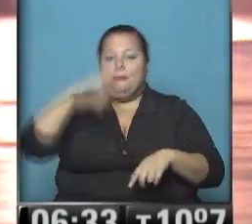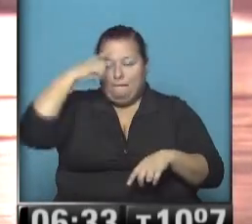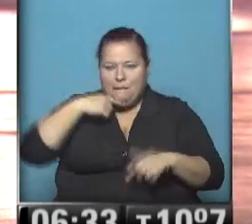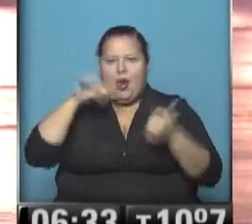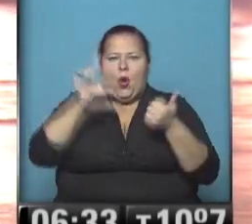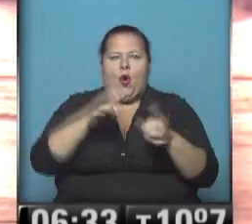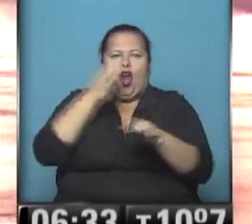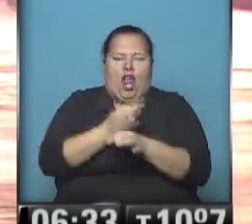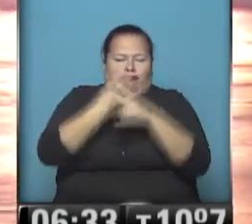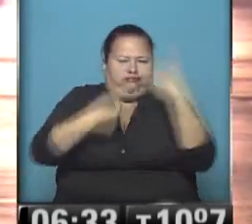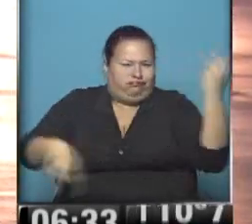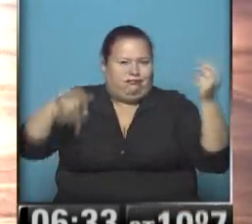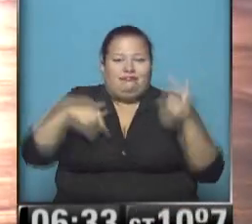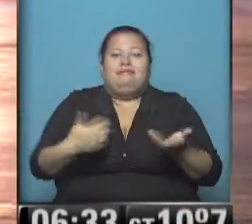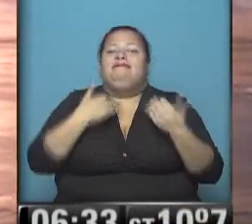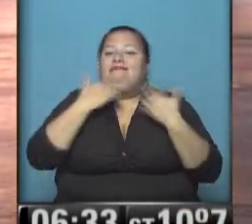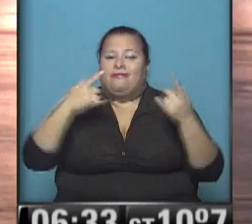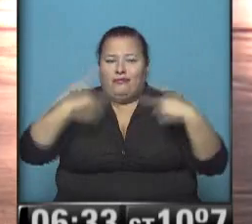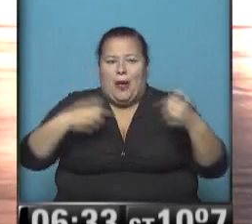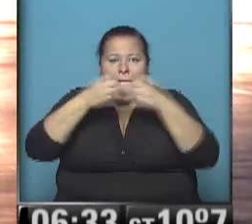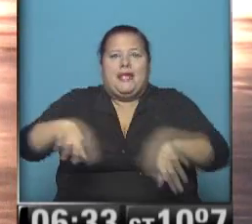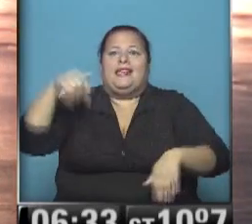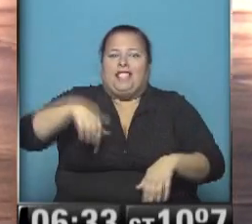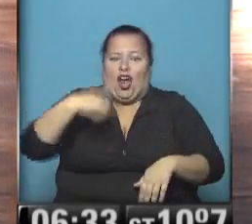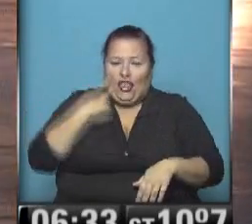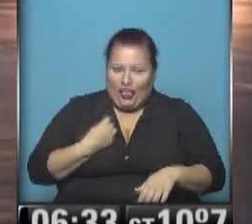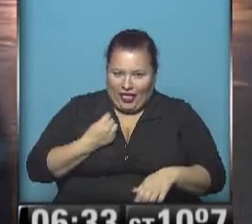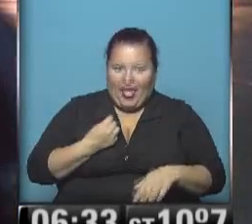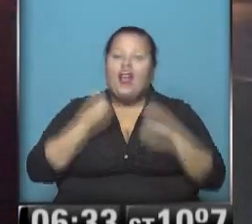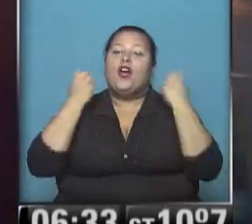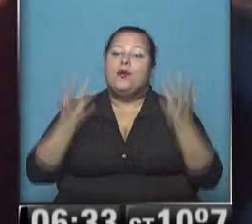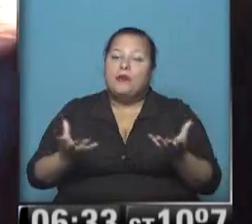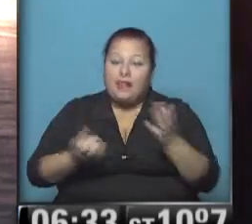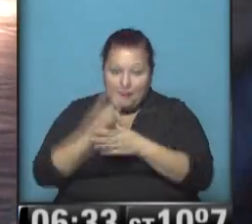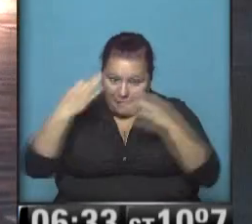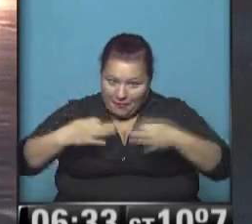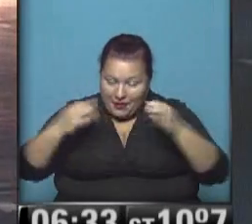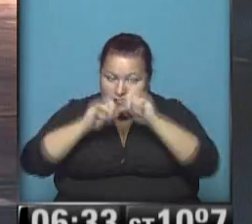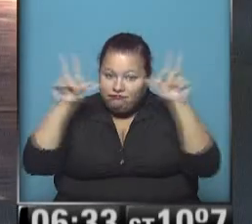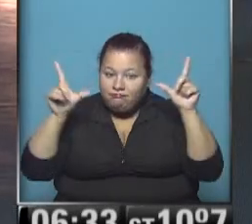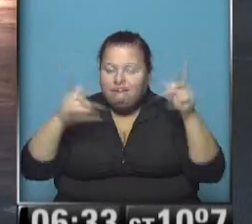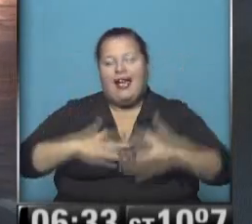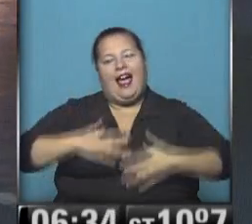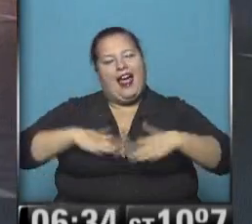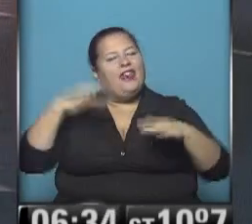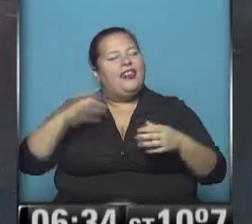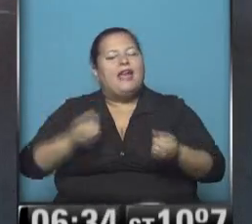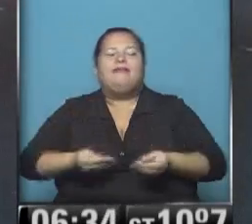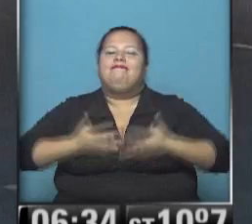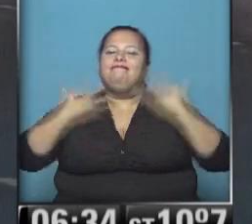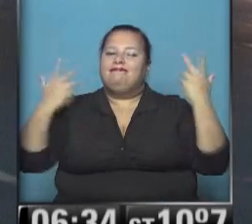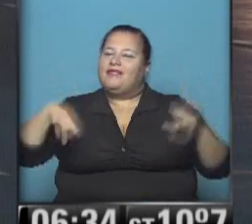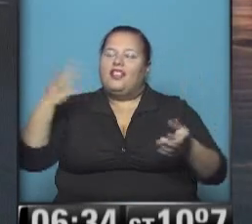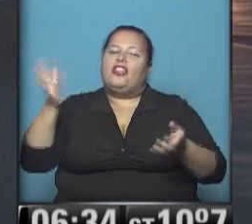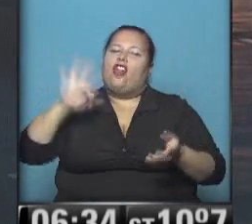semana, las clases mira vos, sin saberlo, todo lo que comenzamos en este día ¿cómo estás? ¿amaneciste bien? Que la alegría sea la brisa fresca que